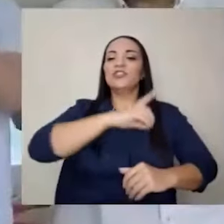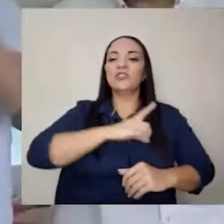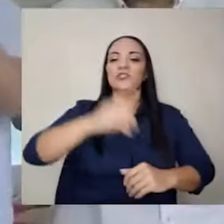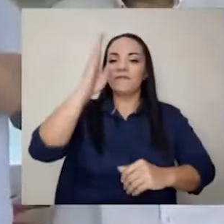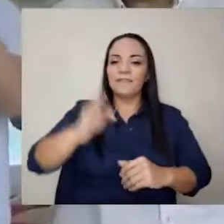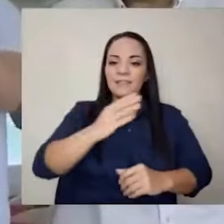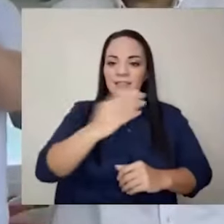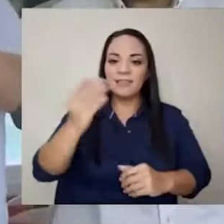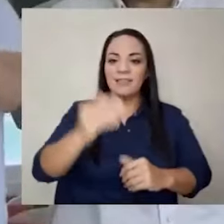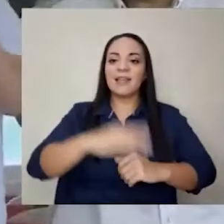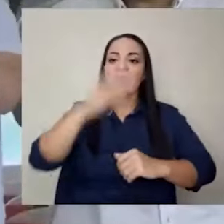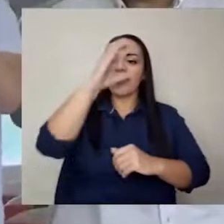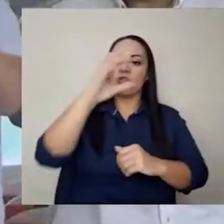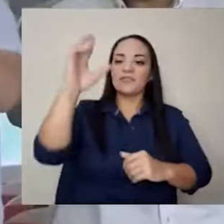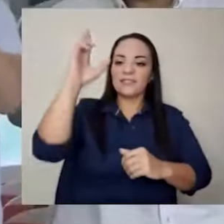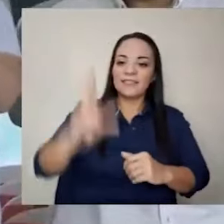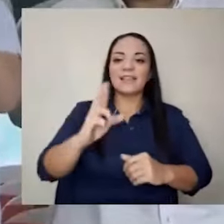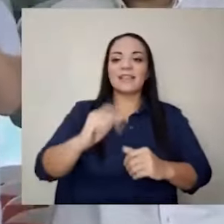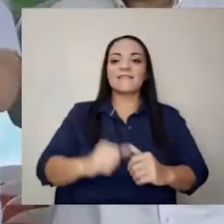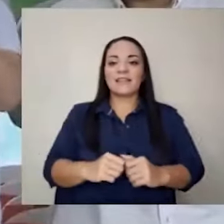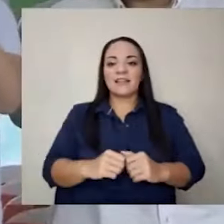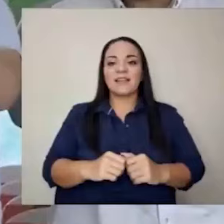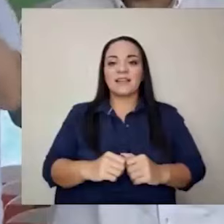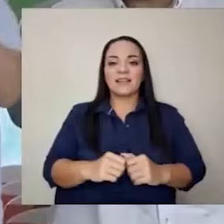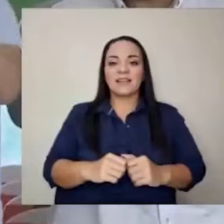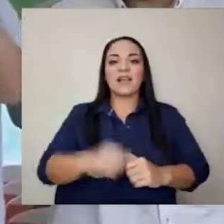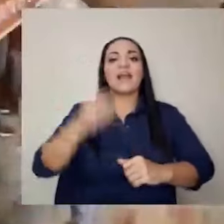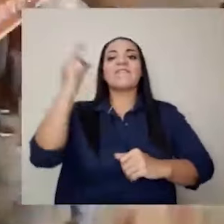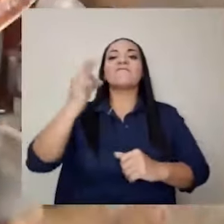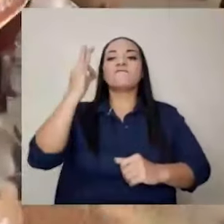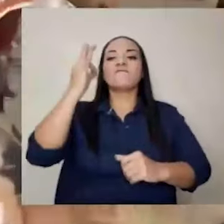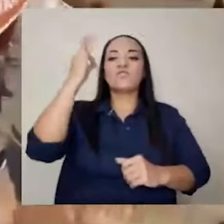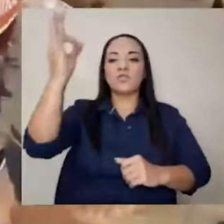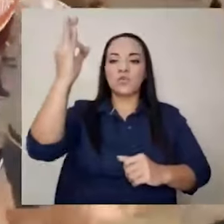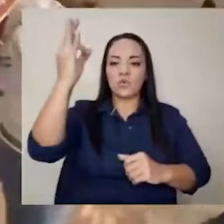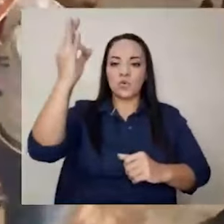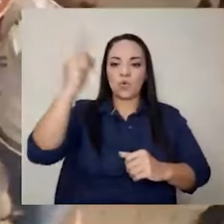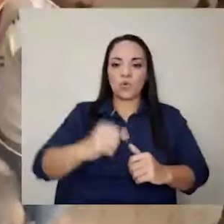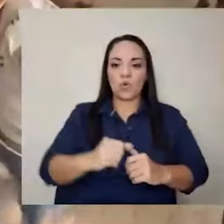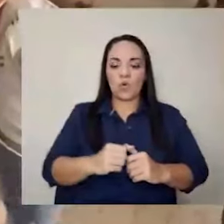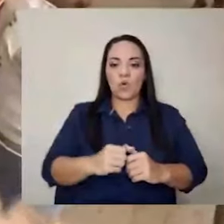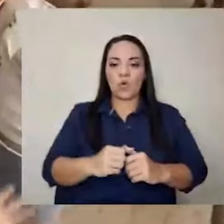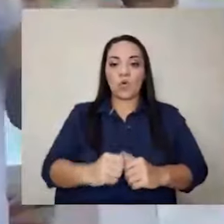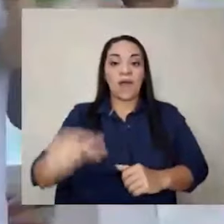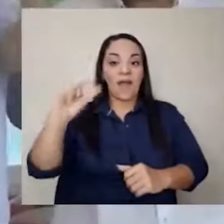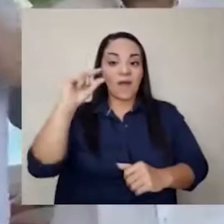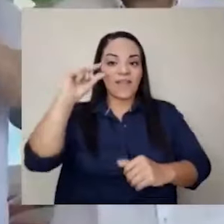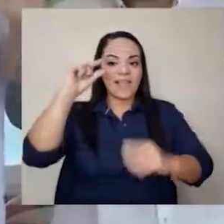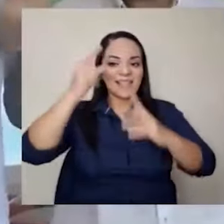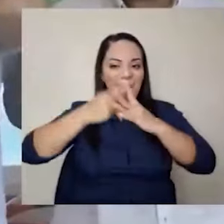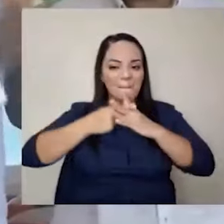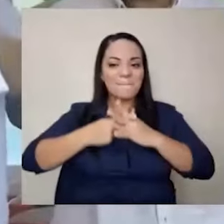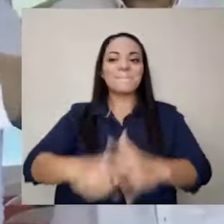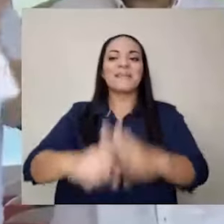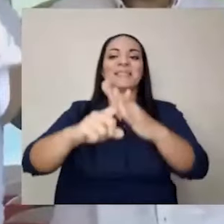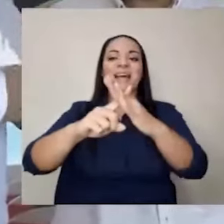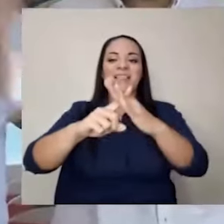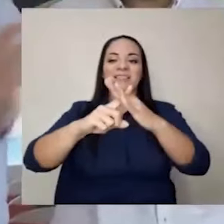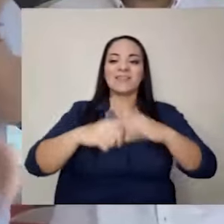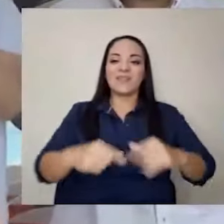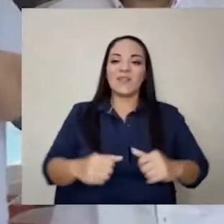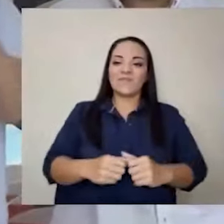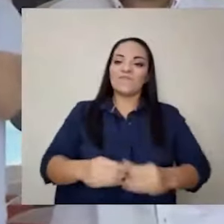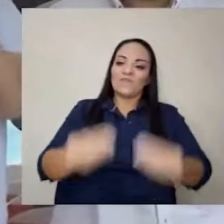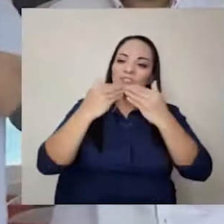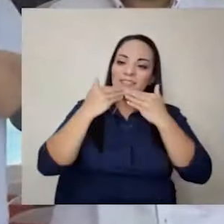bendiga a Costa Rica, el futuro está apenas empezando. Muchas